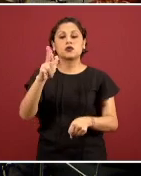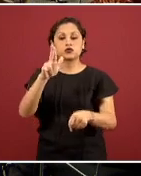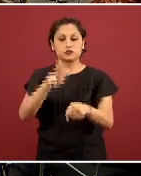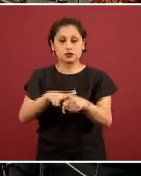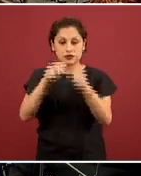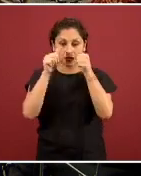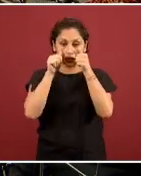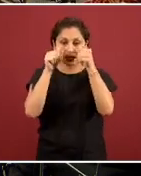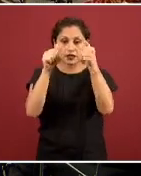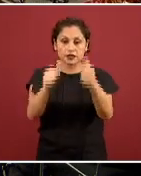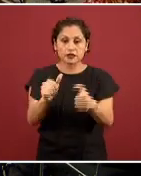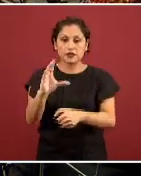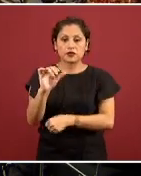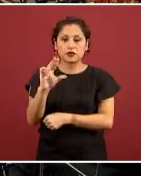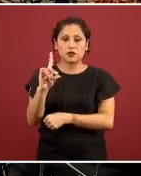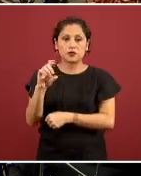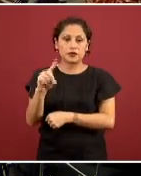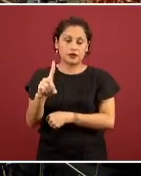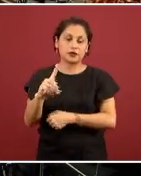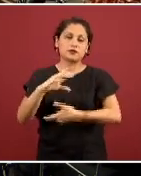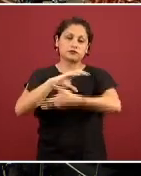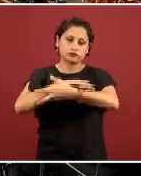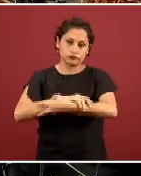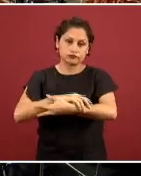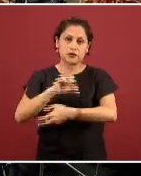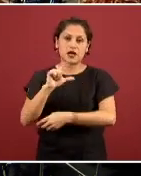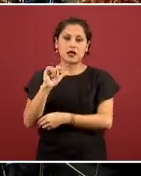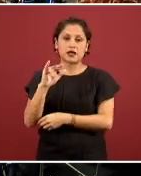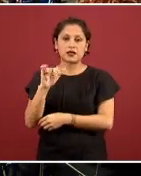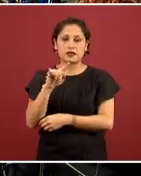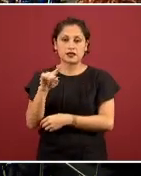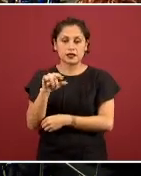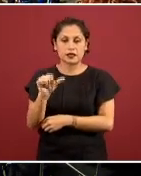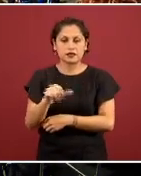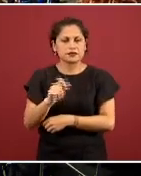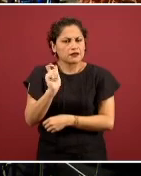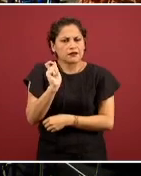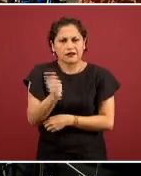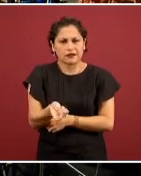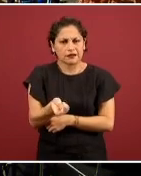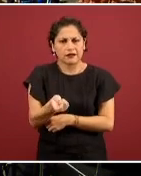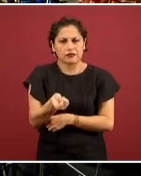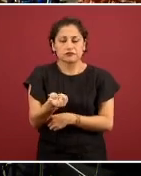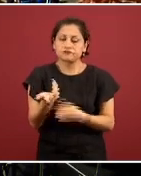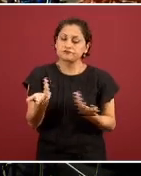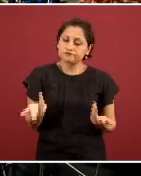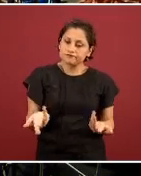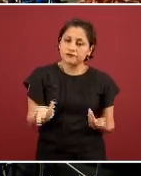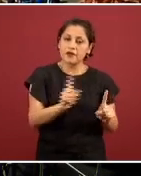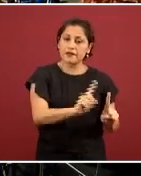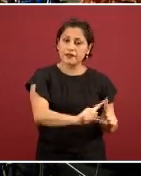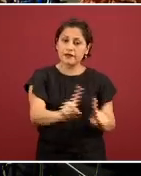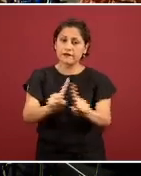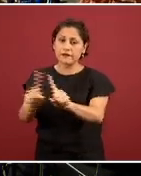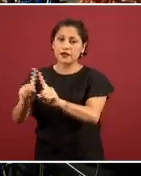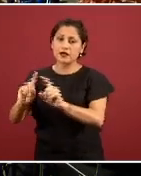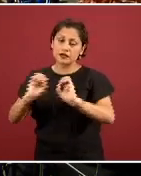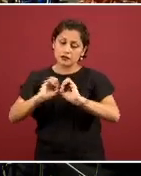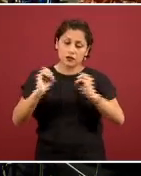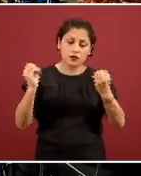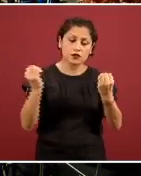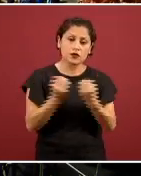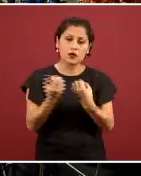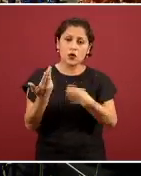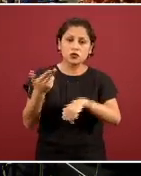la alianza. La alianza es realmente la conjugación de varias organizaciones de hospitales